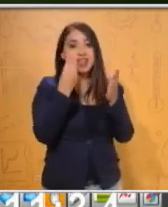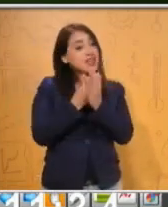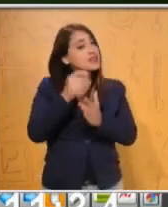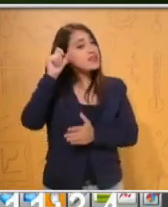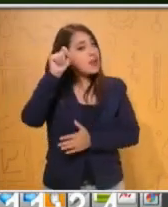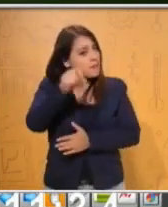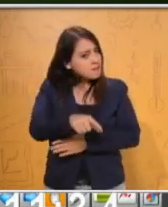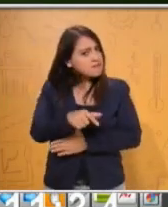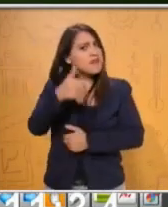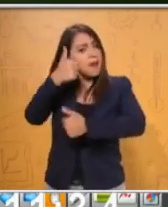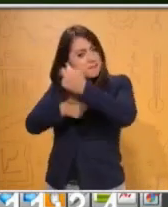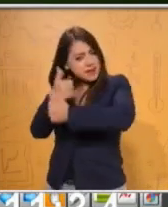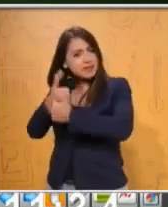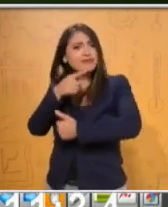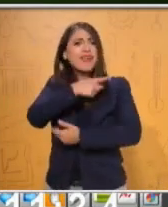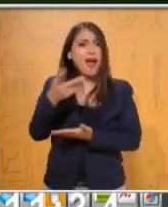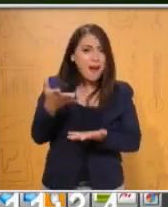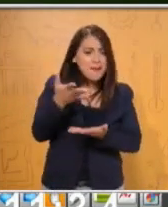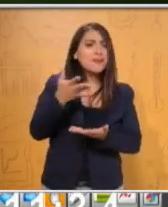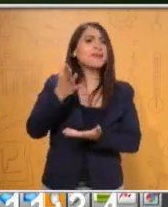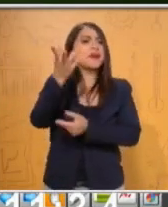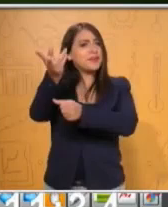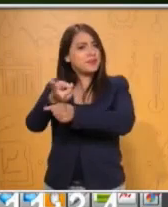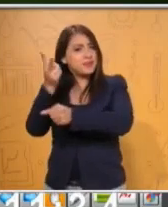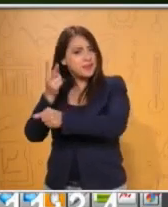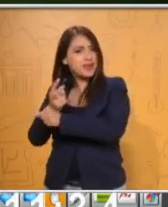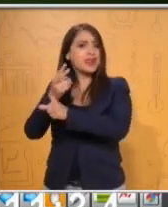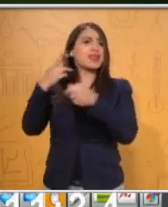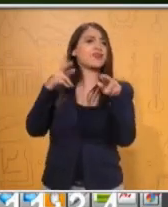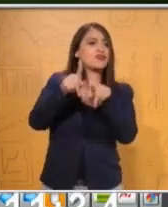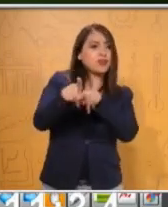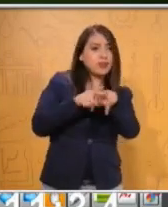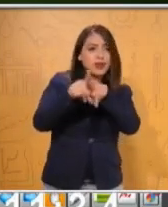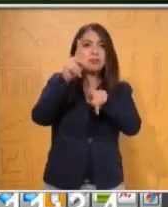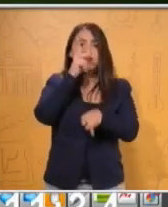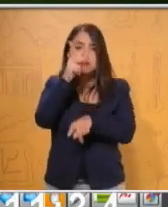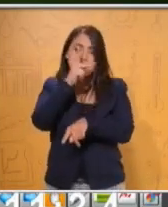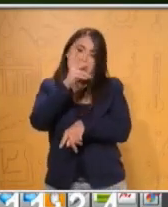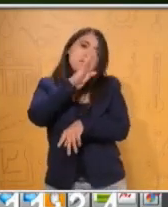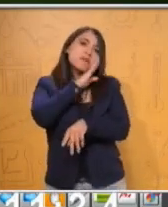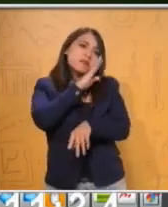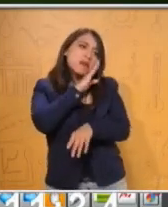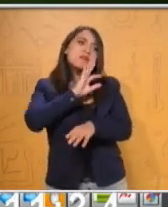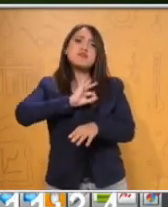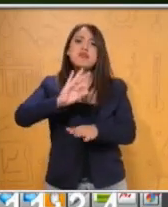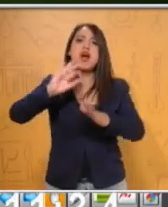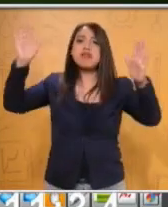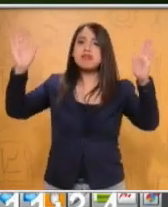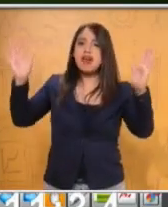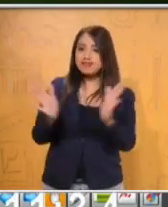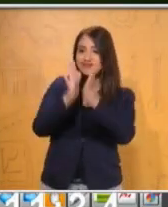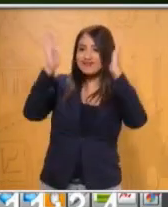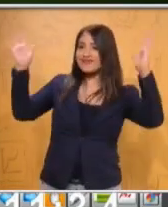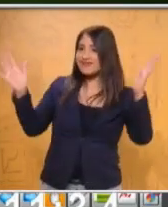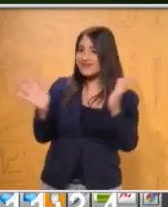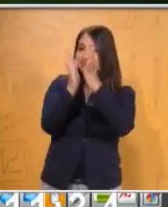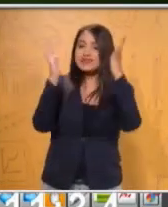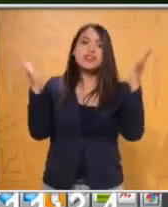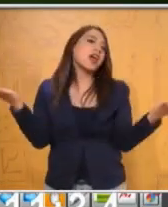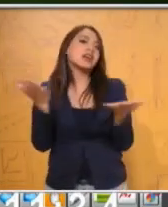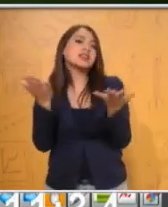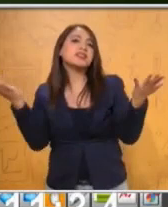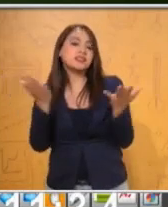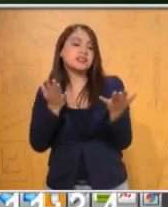nosotros. Invita a tus hermanos, a tu papá, a tu mamá para que puedan concursar y empiecen a participar